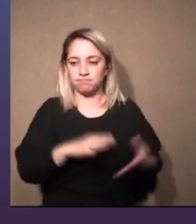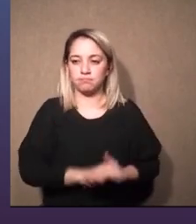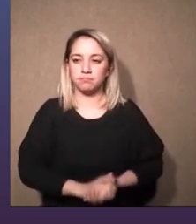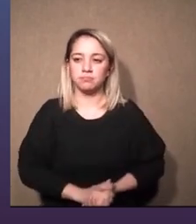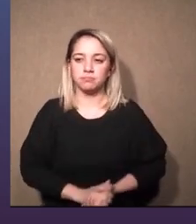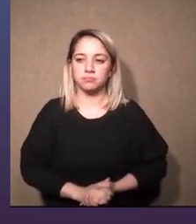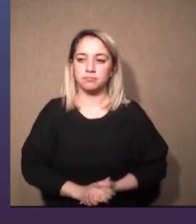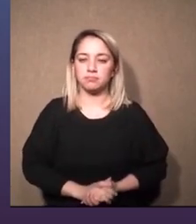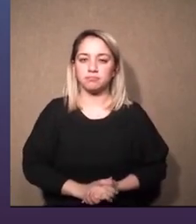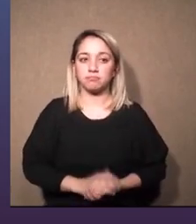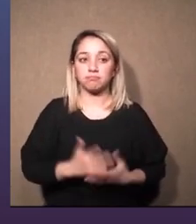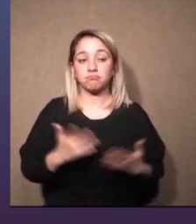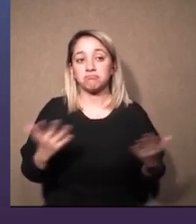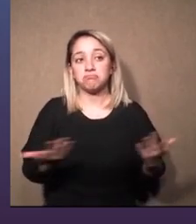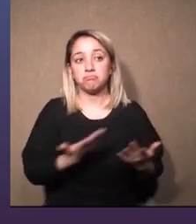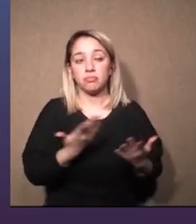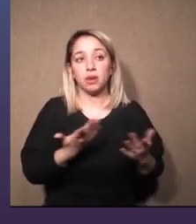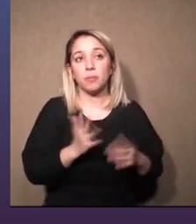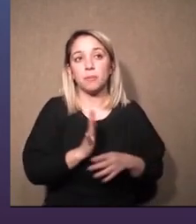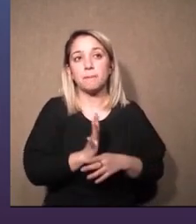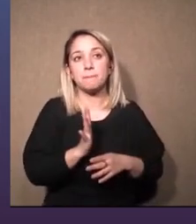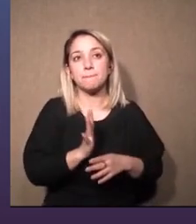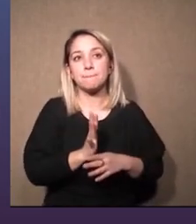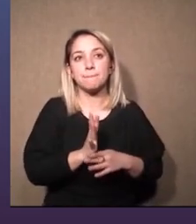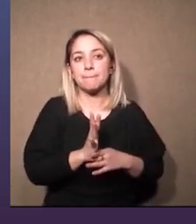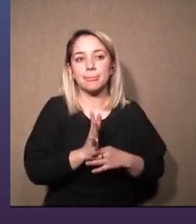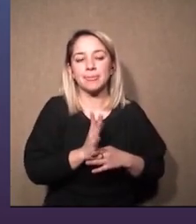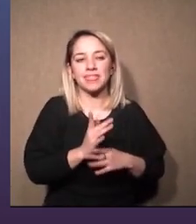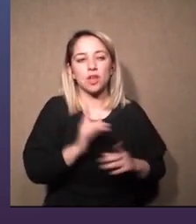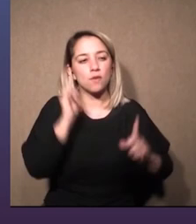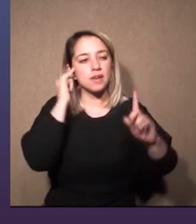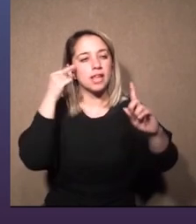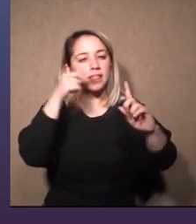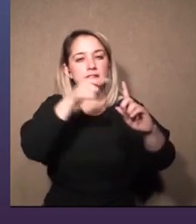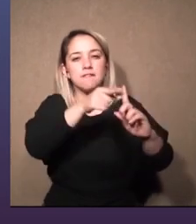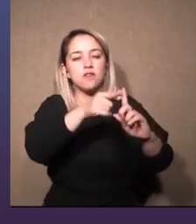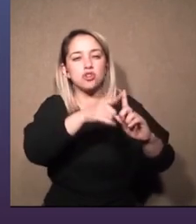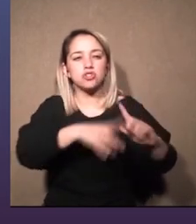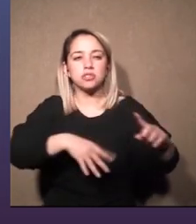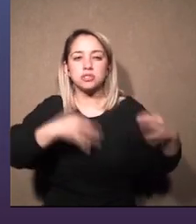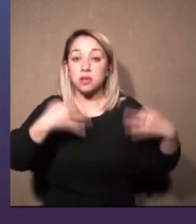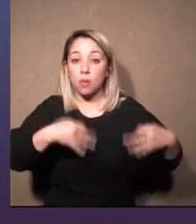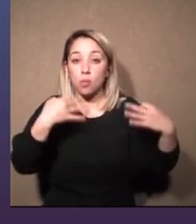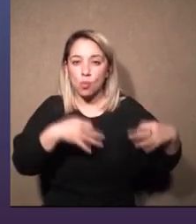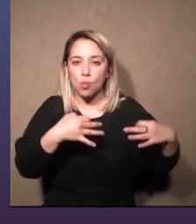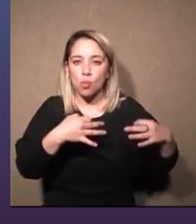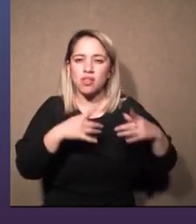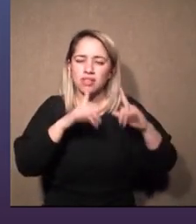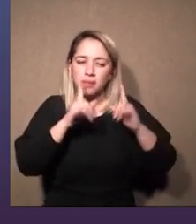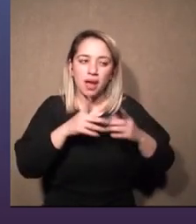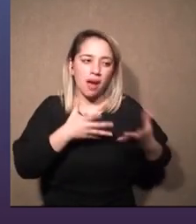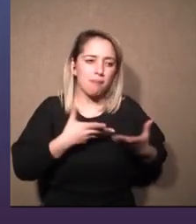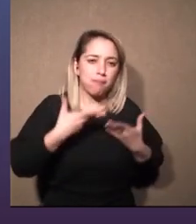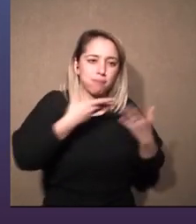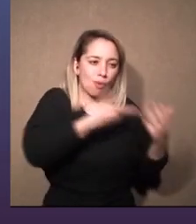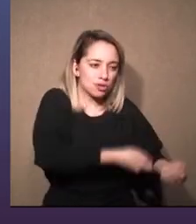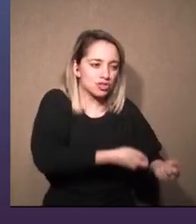eso el tener caminos digamos seguros y sentirte muy respaldado